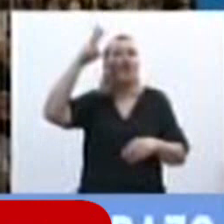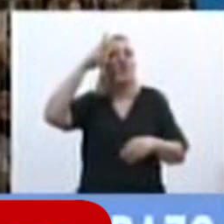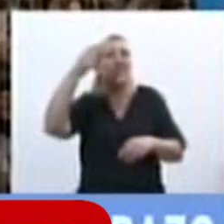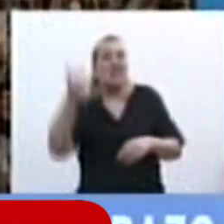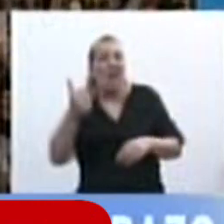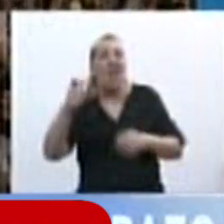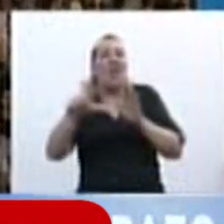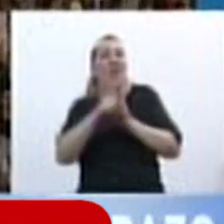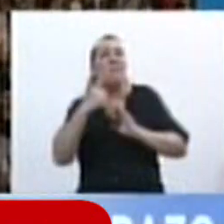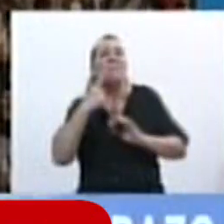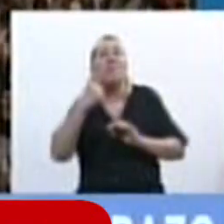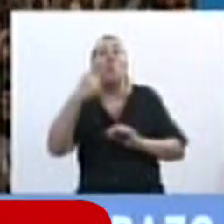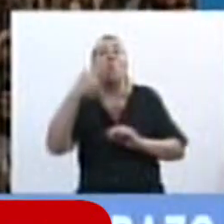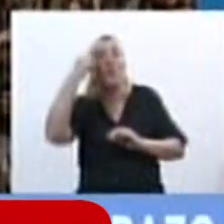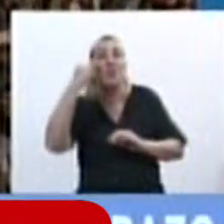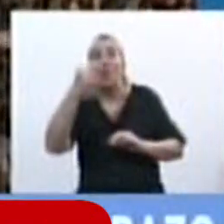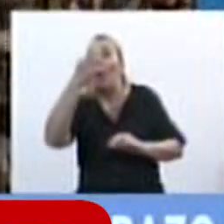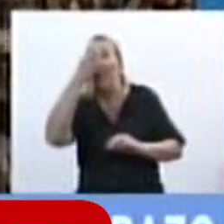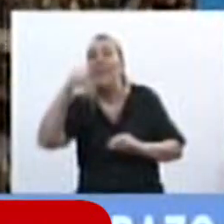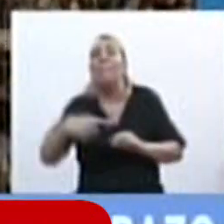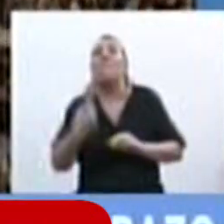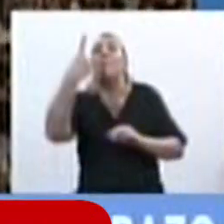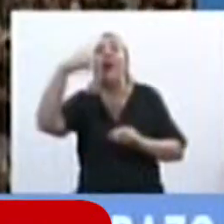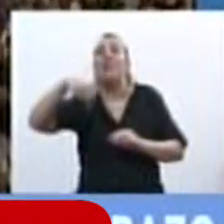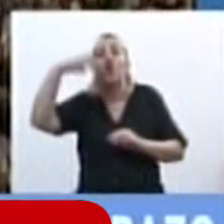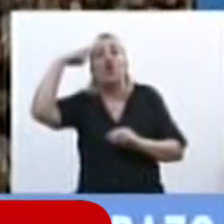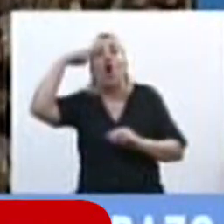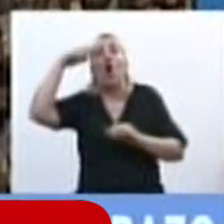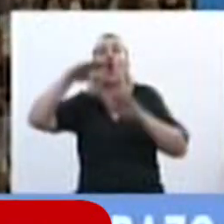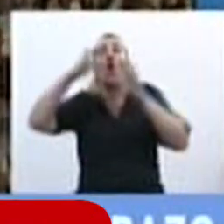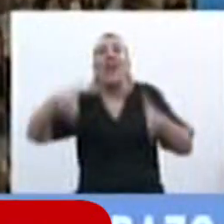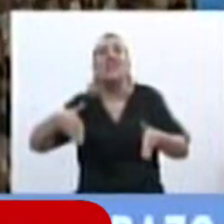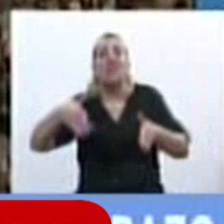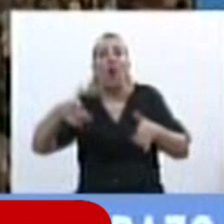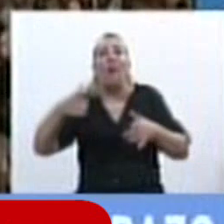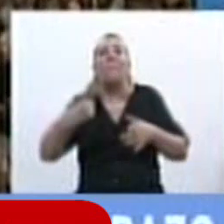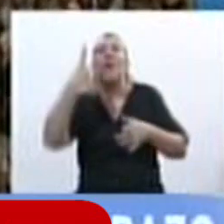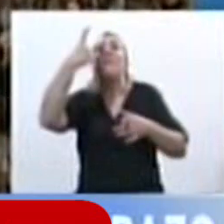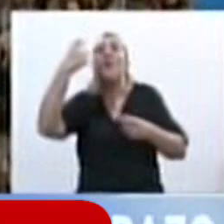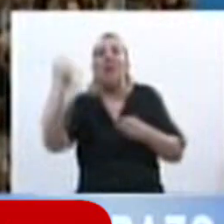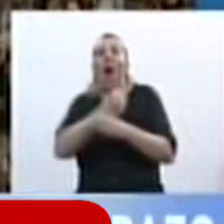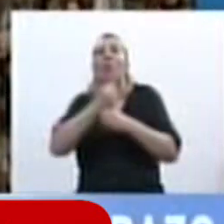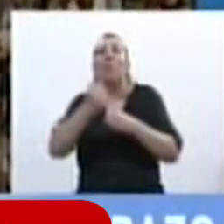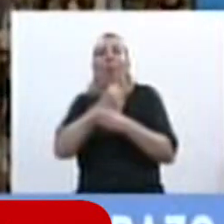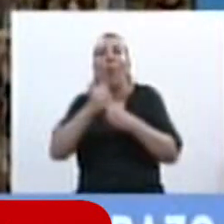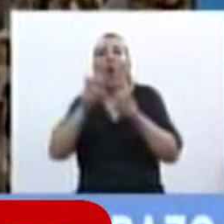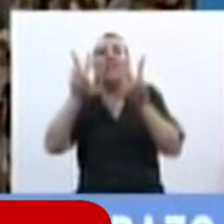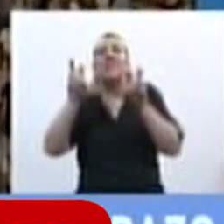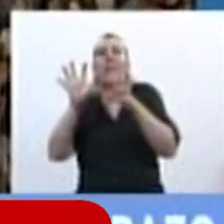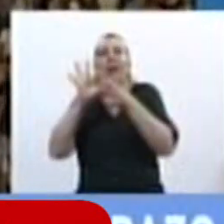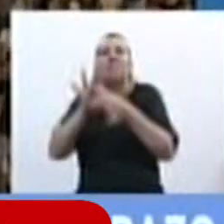1920, fue la primera vez que este Congreso habló o sancionó una ley que tenía que ver con el aborto.